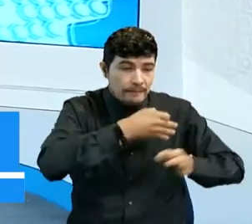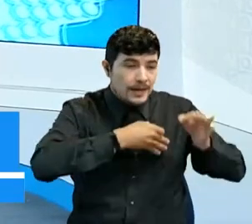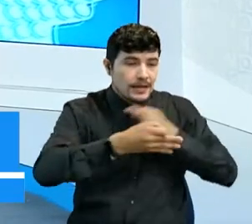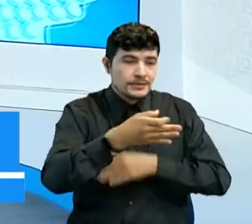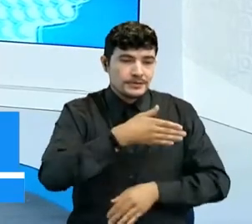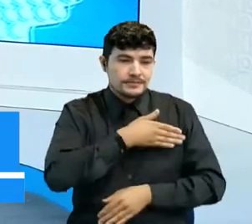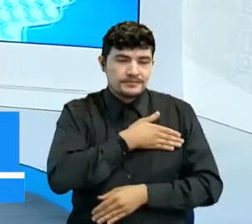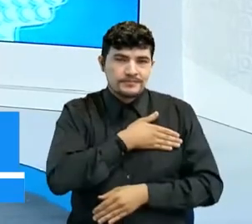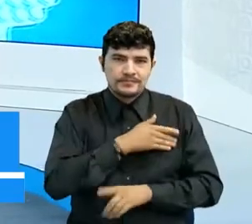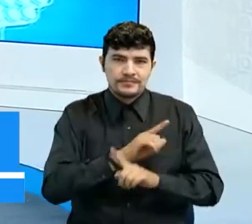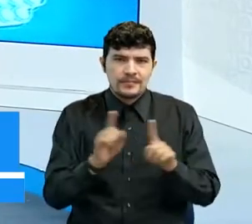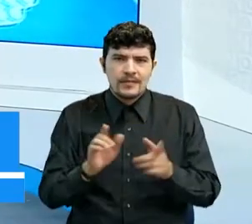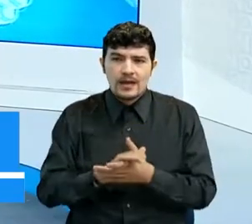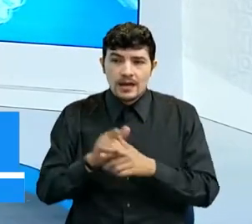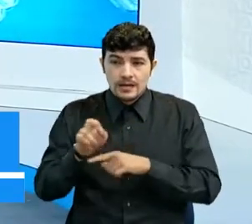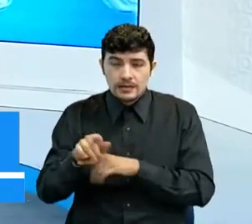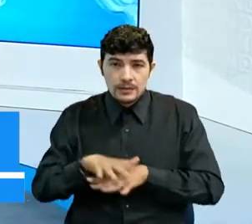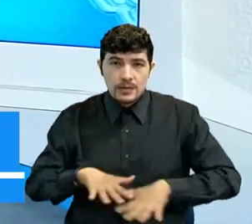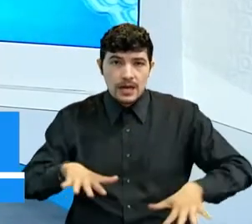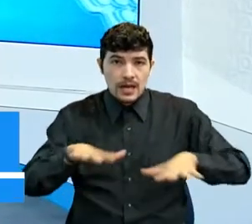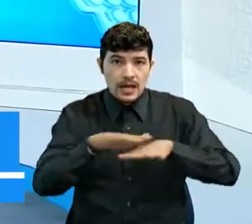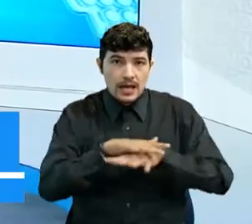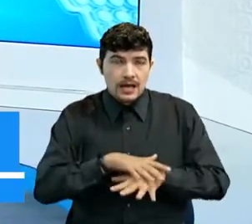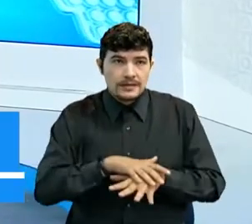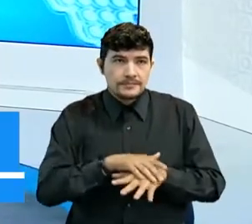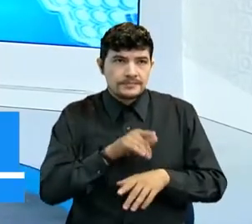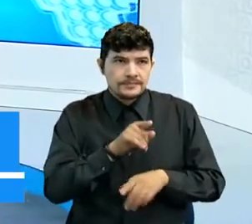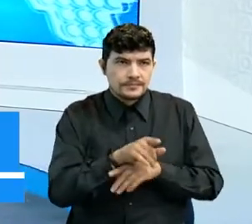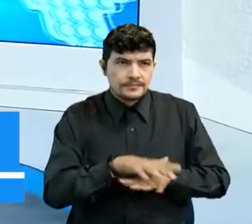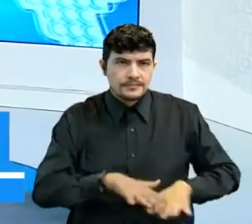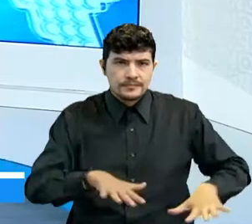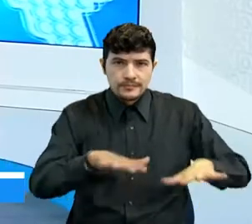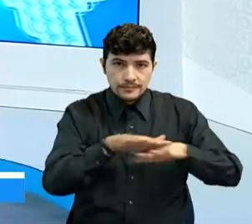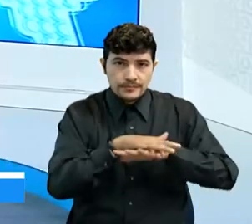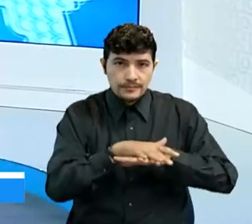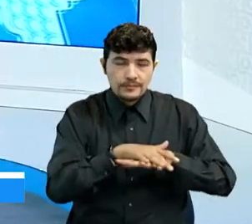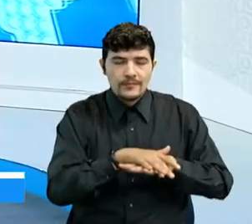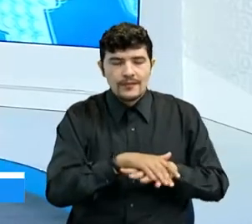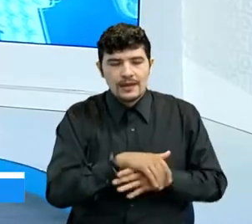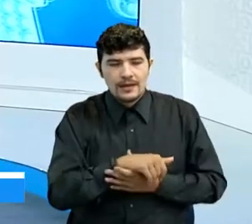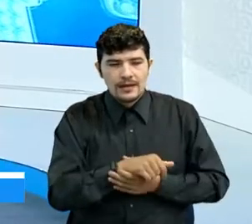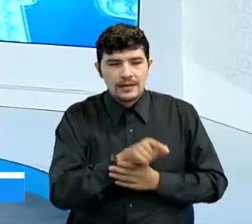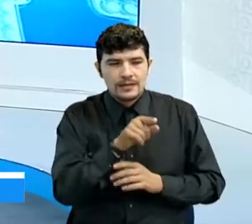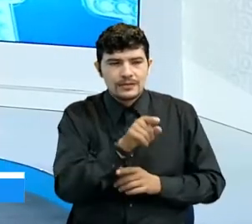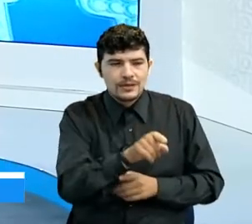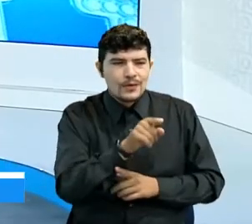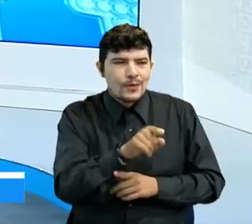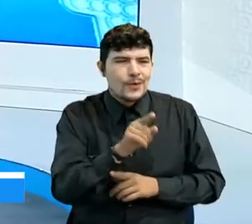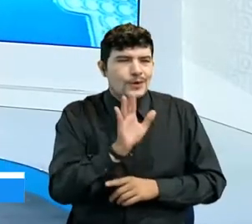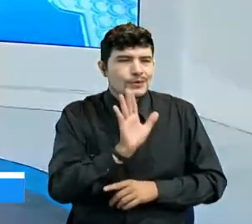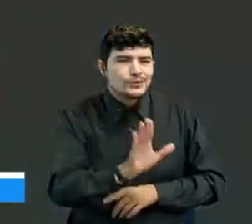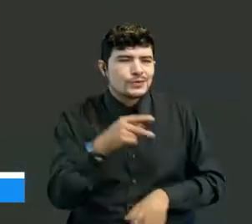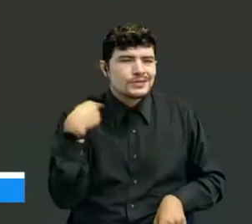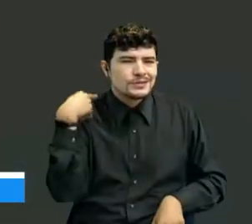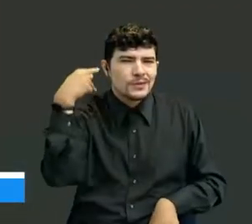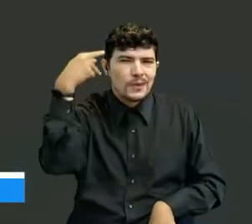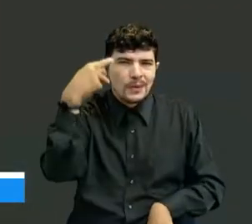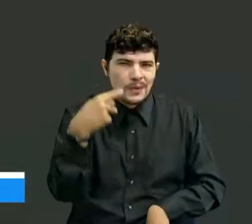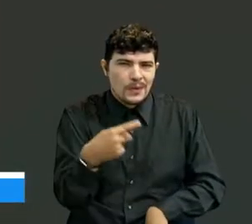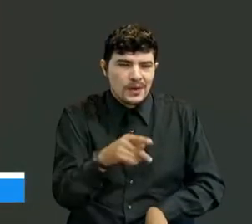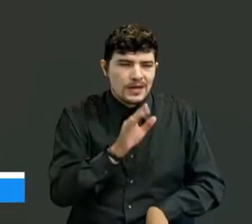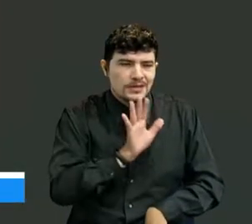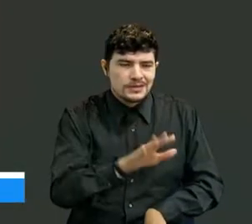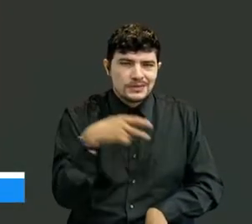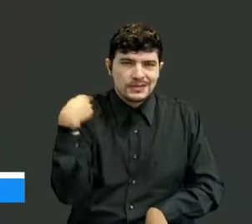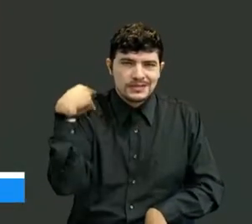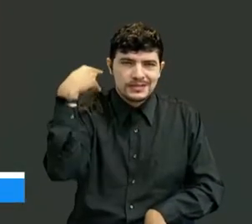el espacio que deja el presidente Uribe, pues nadie lo puede llenar. Él es, él es, se ganó